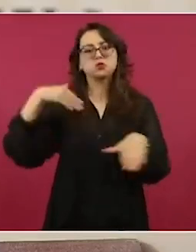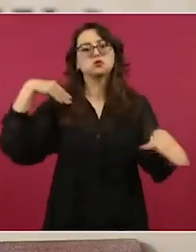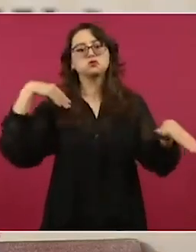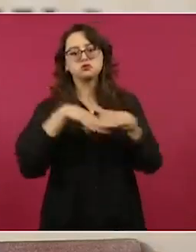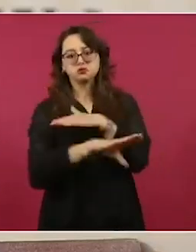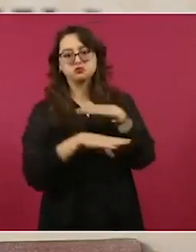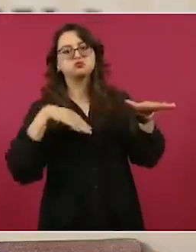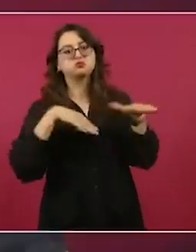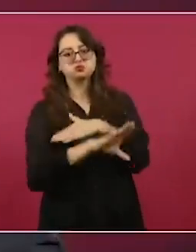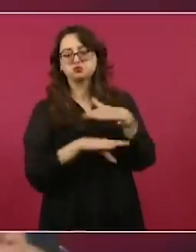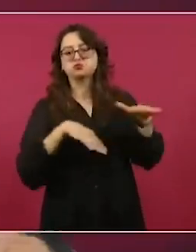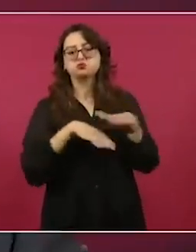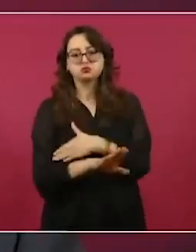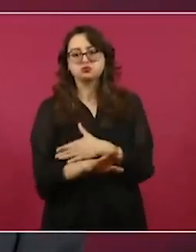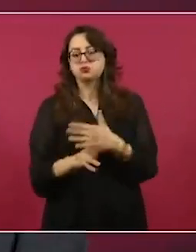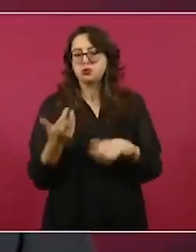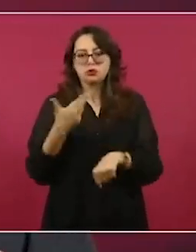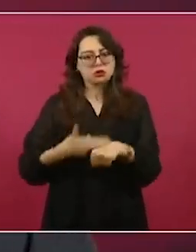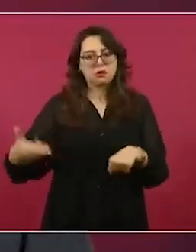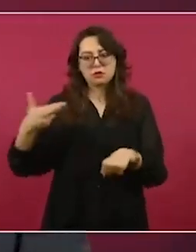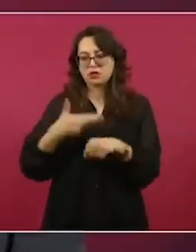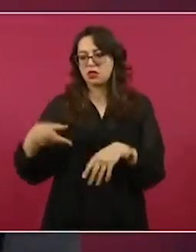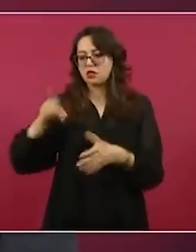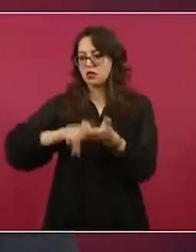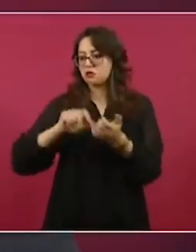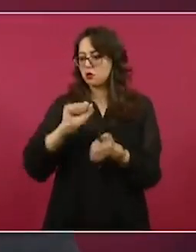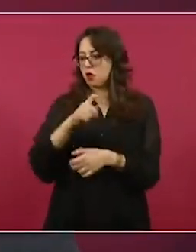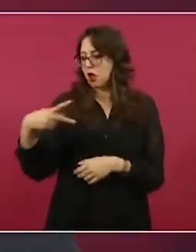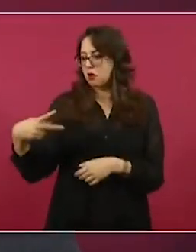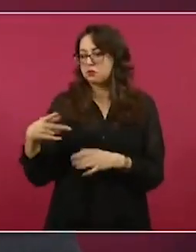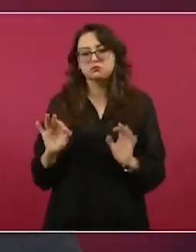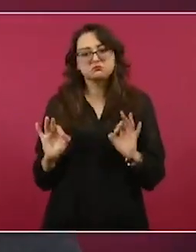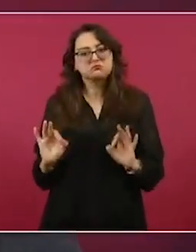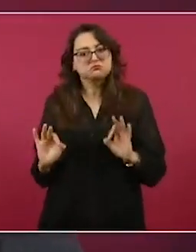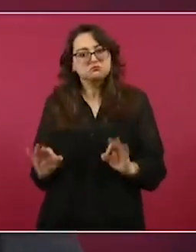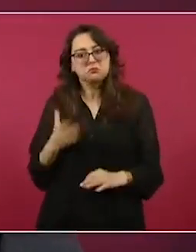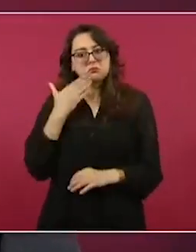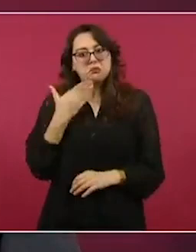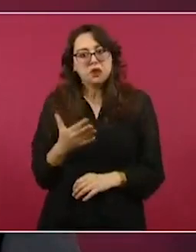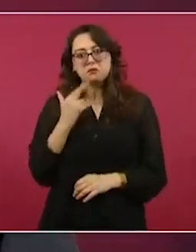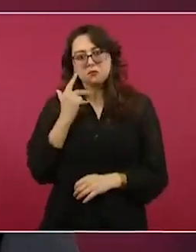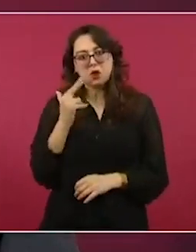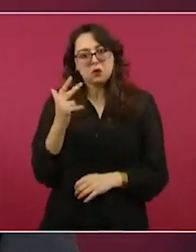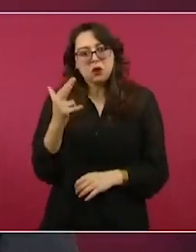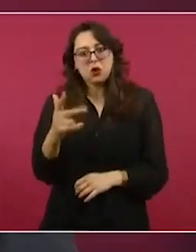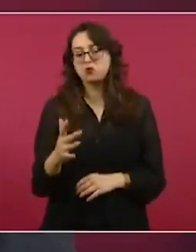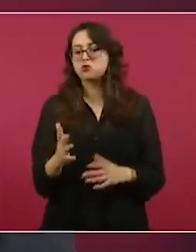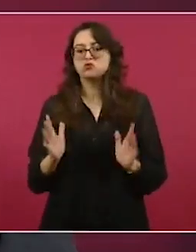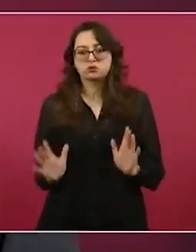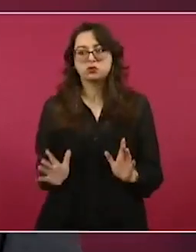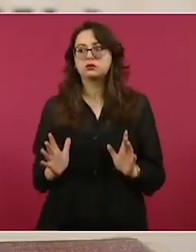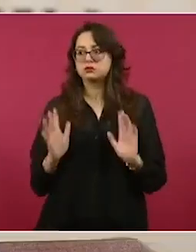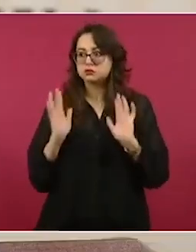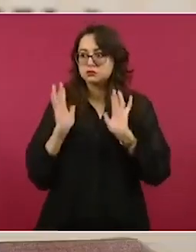flujo va bajando el día de hoy, cuando menos hasta esta hora. No hemos tenido confrontaciones ni